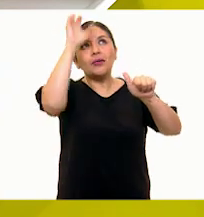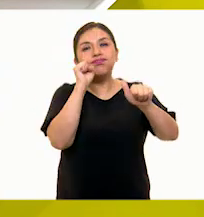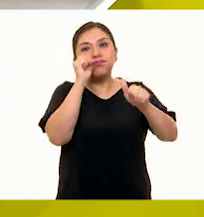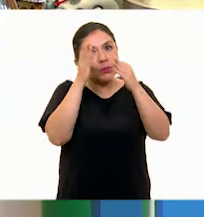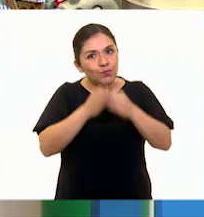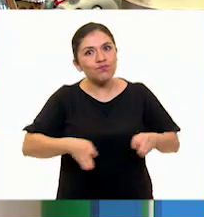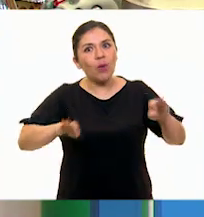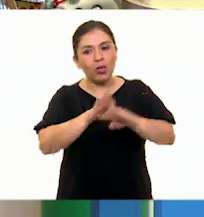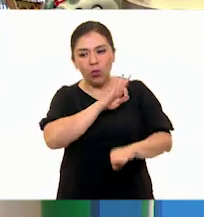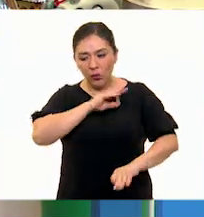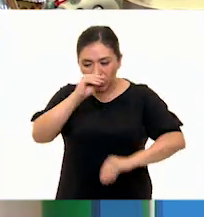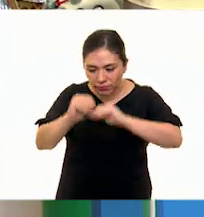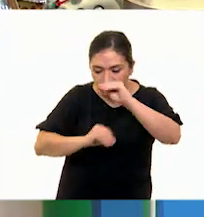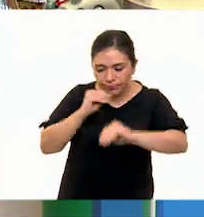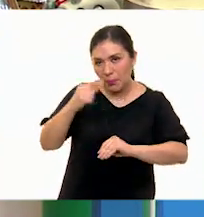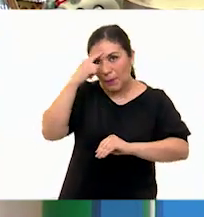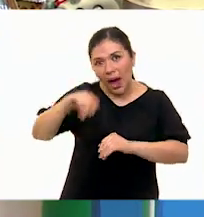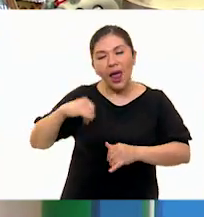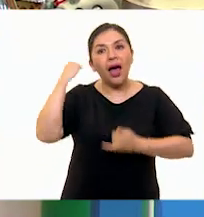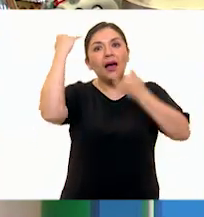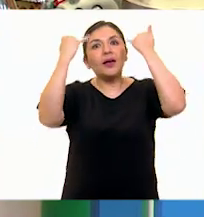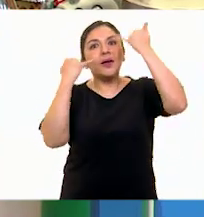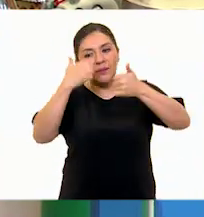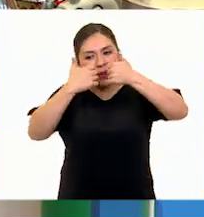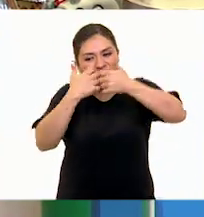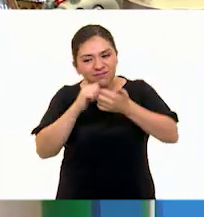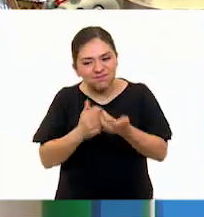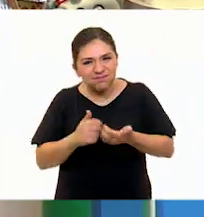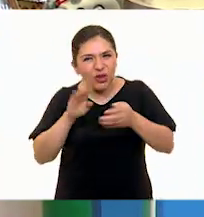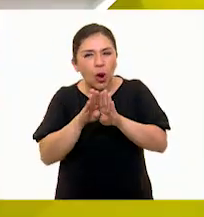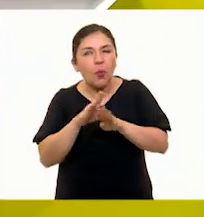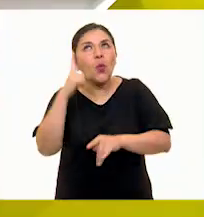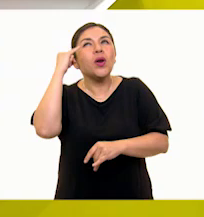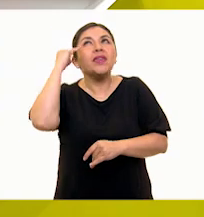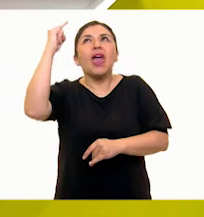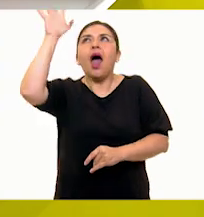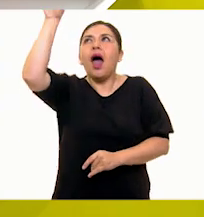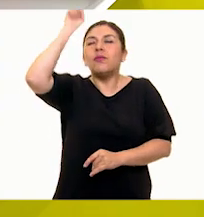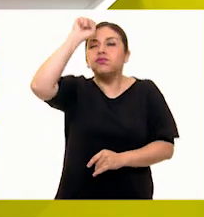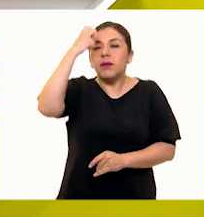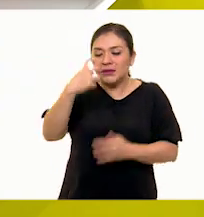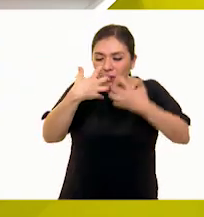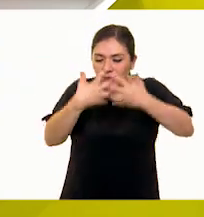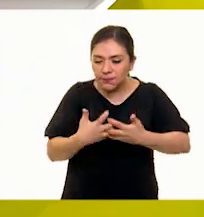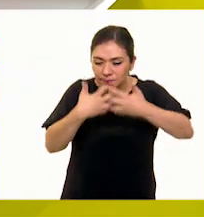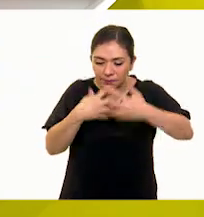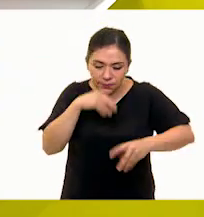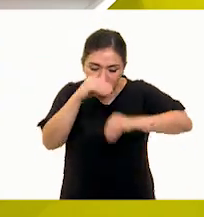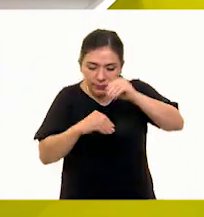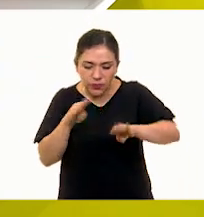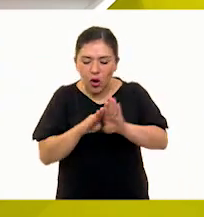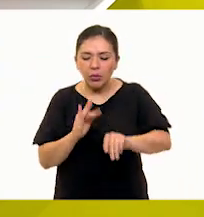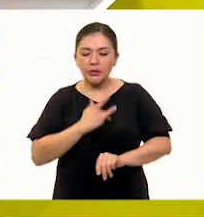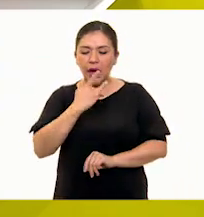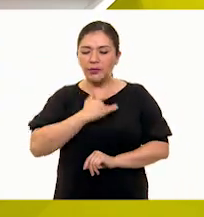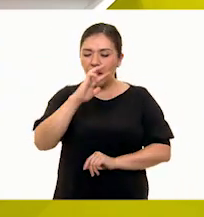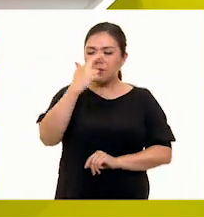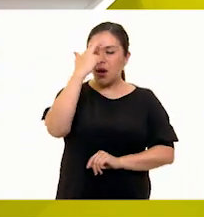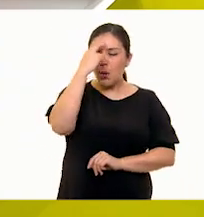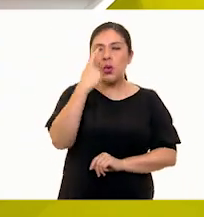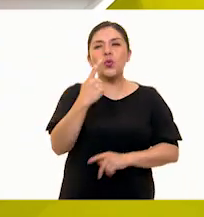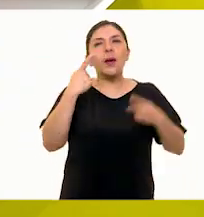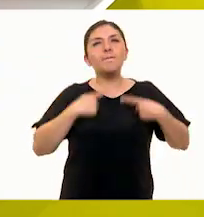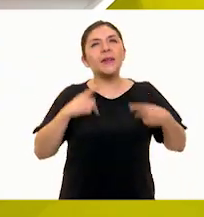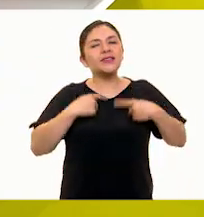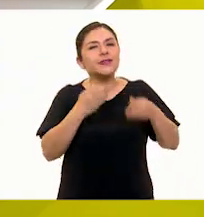que podamos desarrollar toda nuestra imaginación a partir de una idea, un sueño que nos recuerde a algo o alguien importante